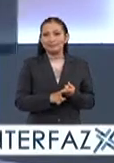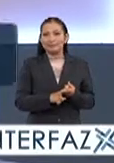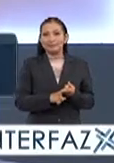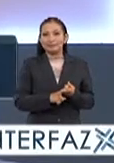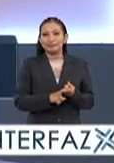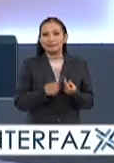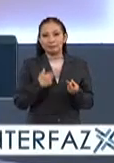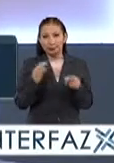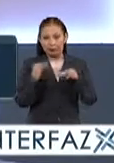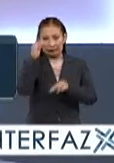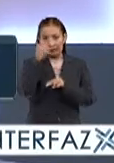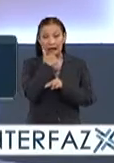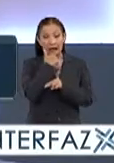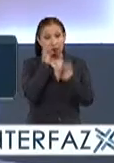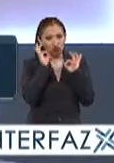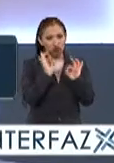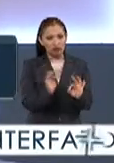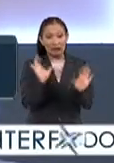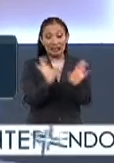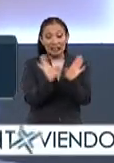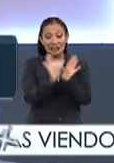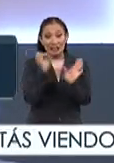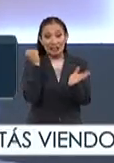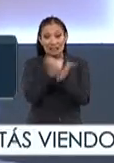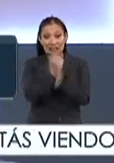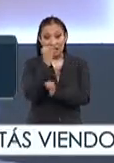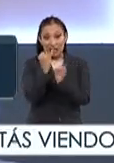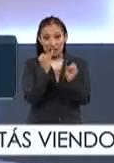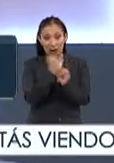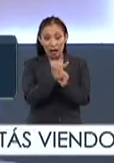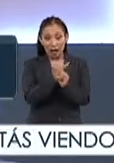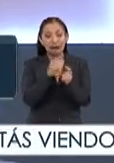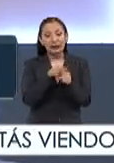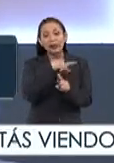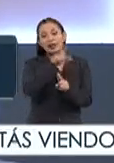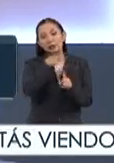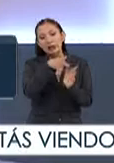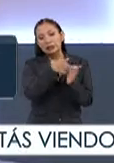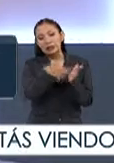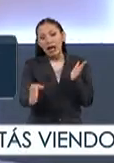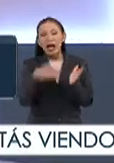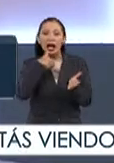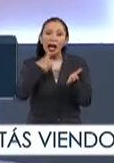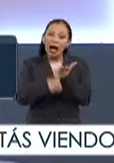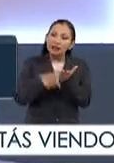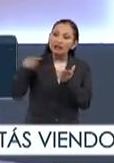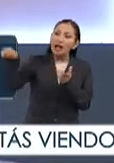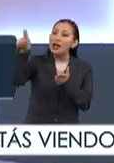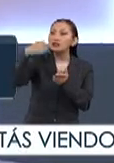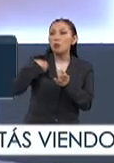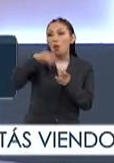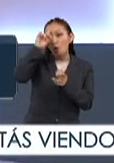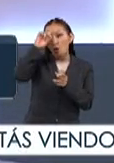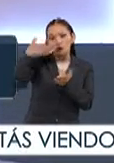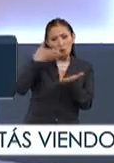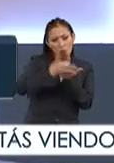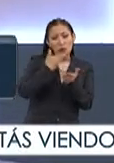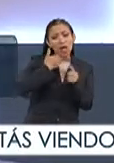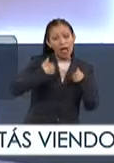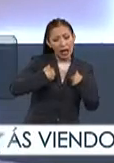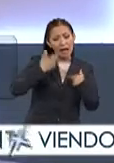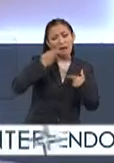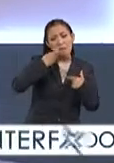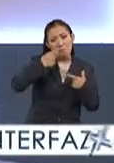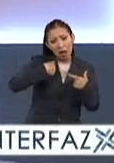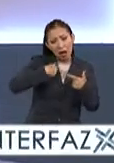un buen nivel de inglés, una certificación internacional. Ya de ahí cartas de recomendación y, pues,